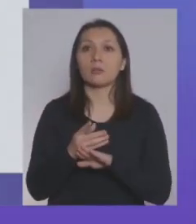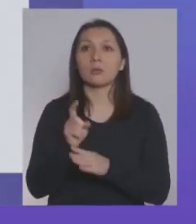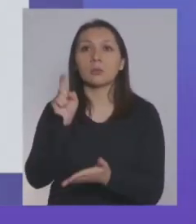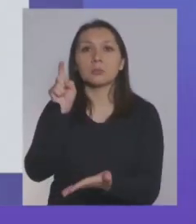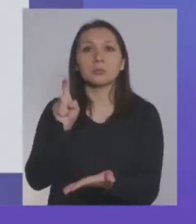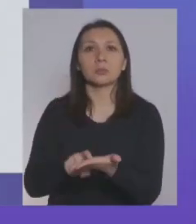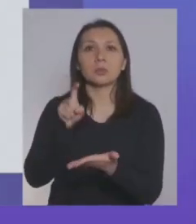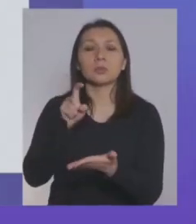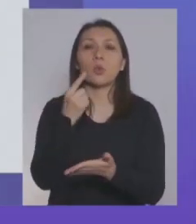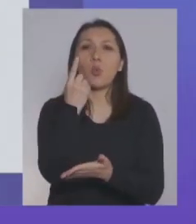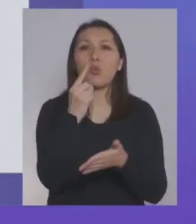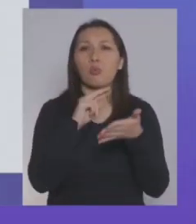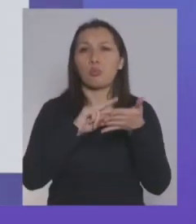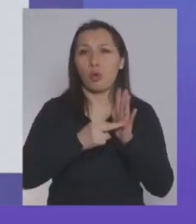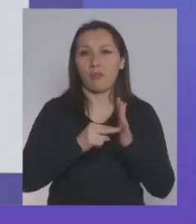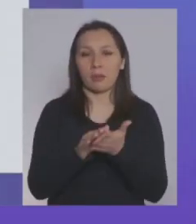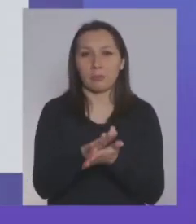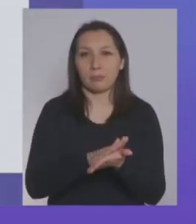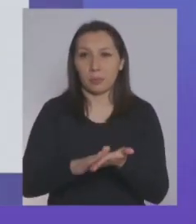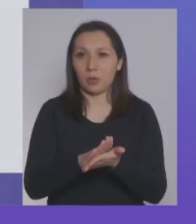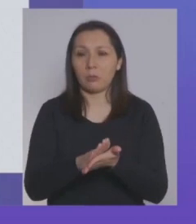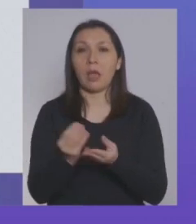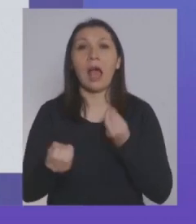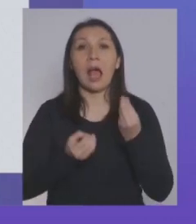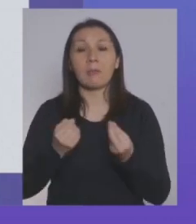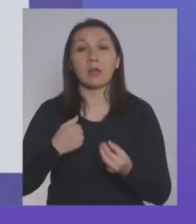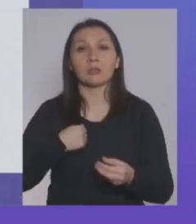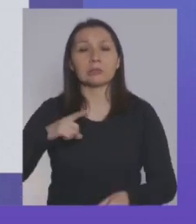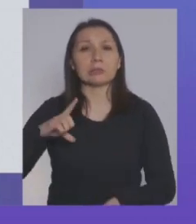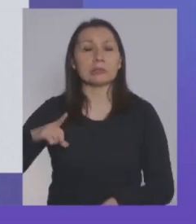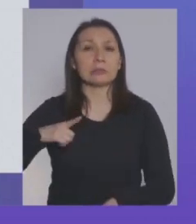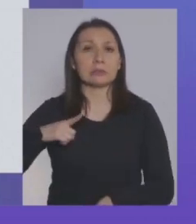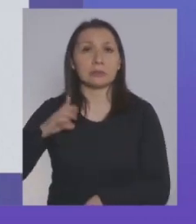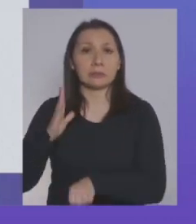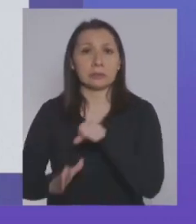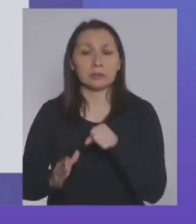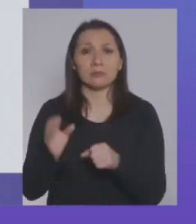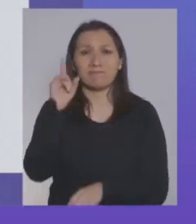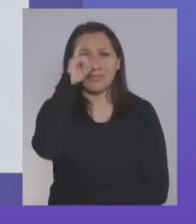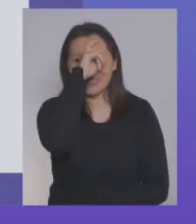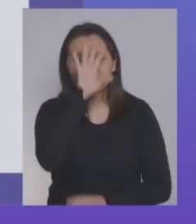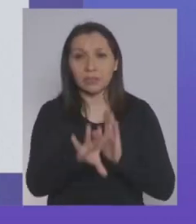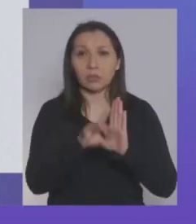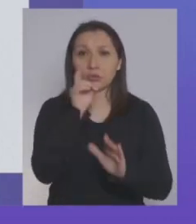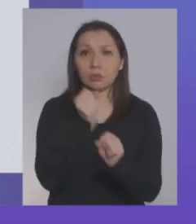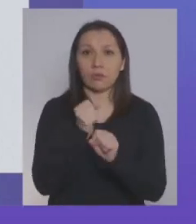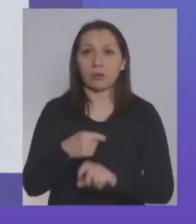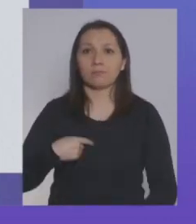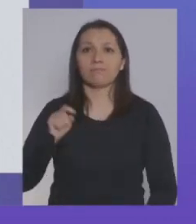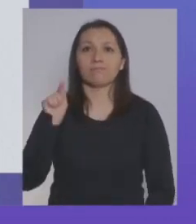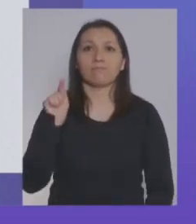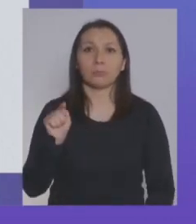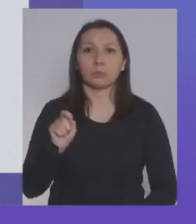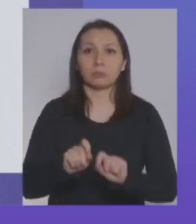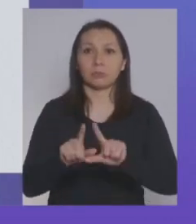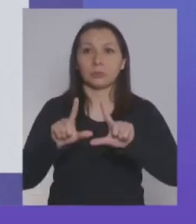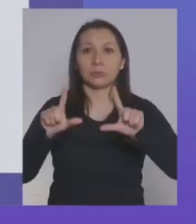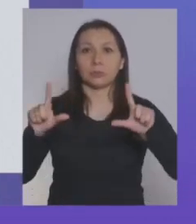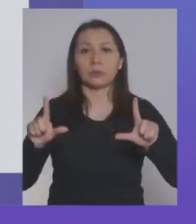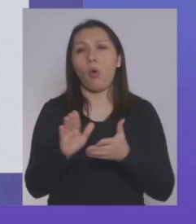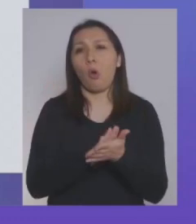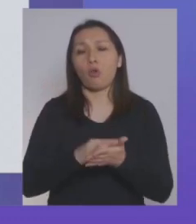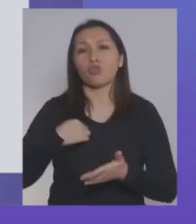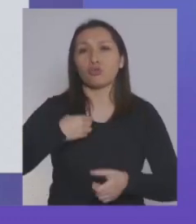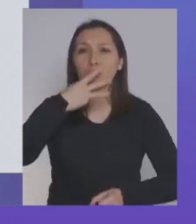entrar por problema. Por ejemplo, ¿qué pasa si yo estoy cesante y tengo dificultad para encontrar trabajo? Pincho ahí. ¿Qué pasa si yo soy una